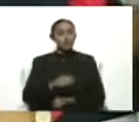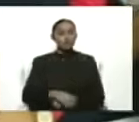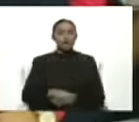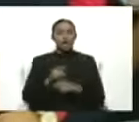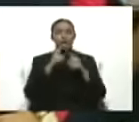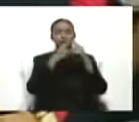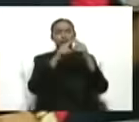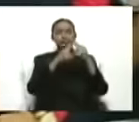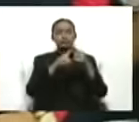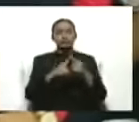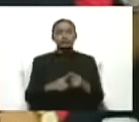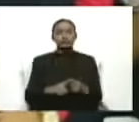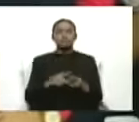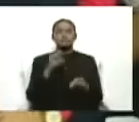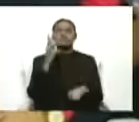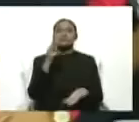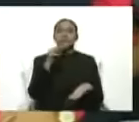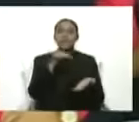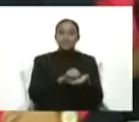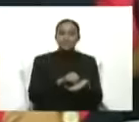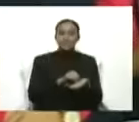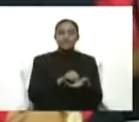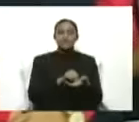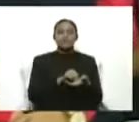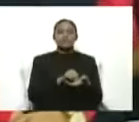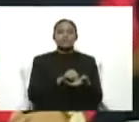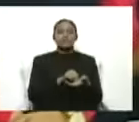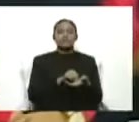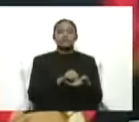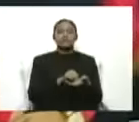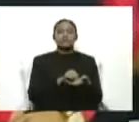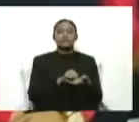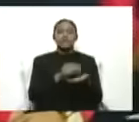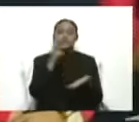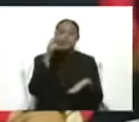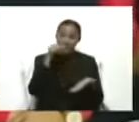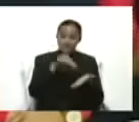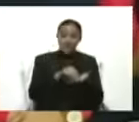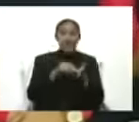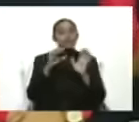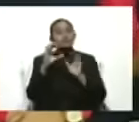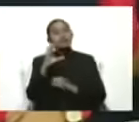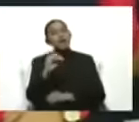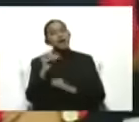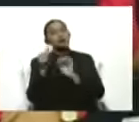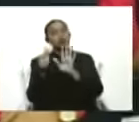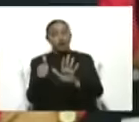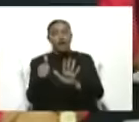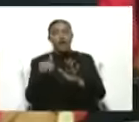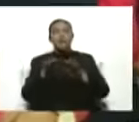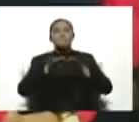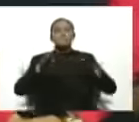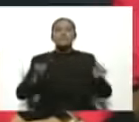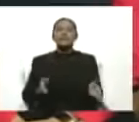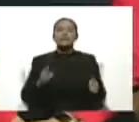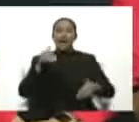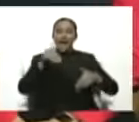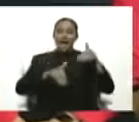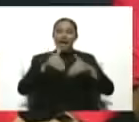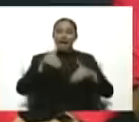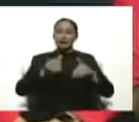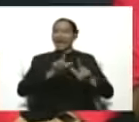3,006 mesas electorales que están ahí instaladas ya